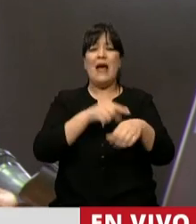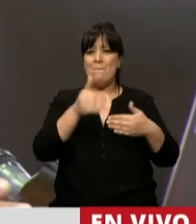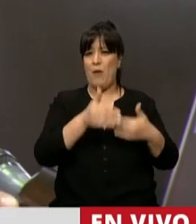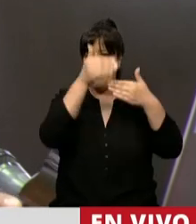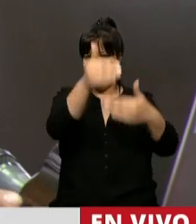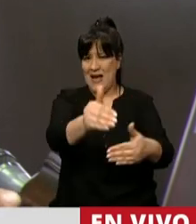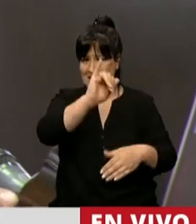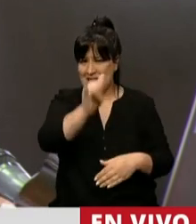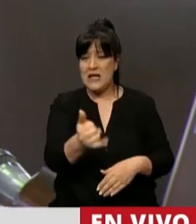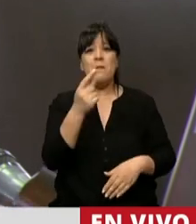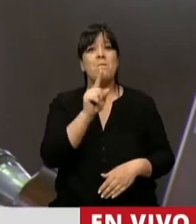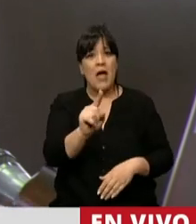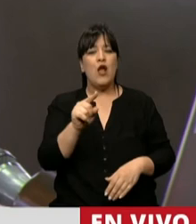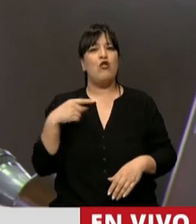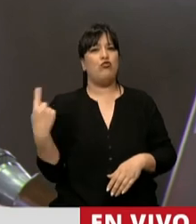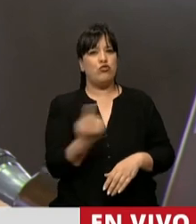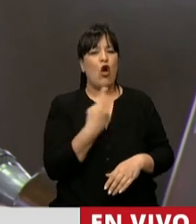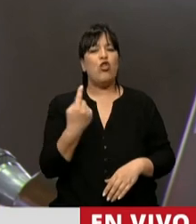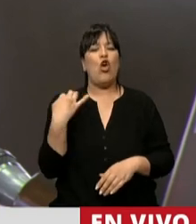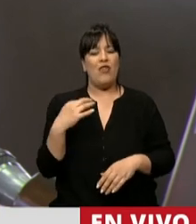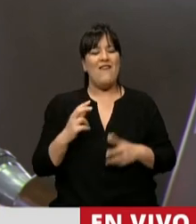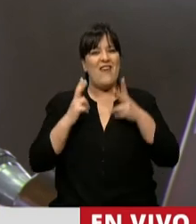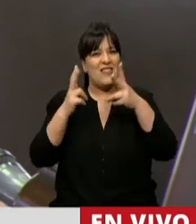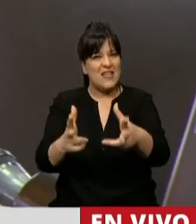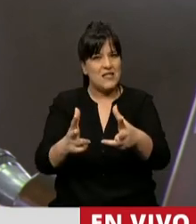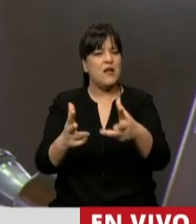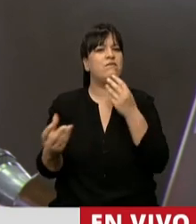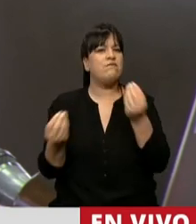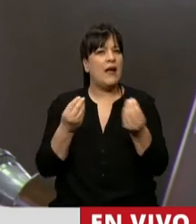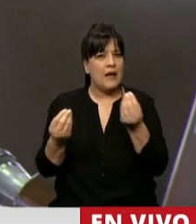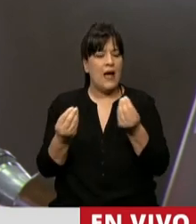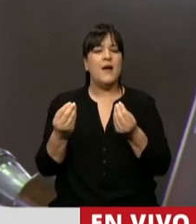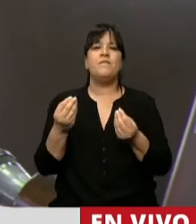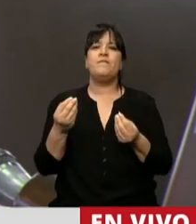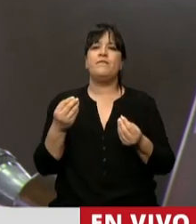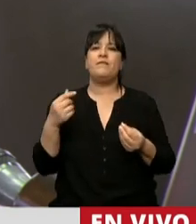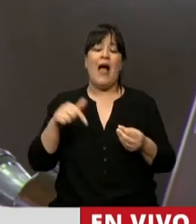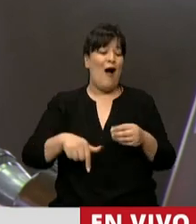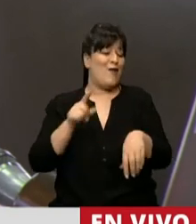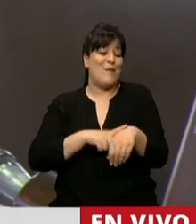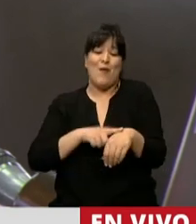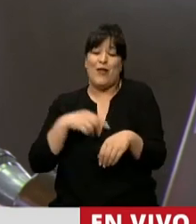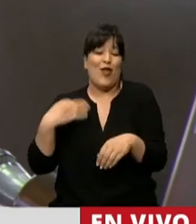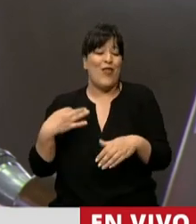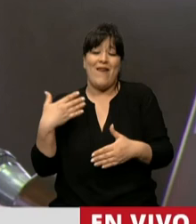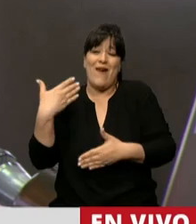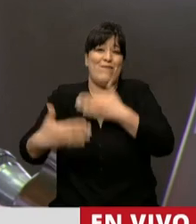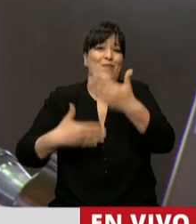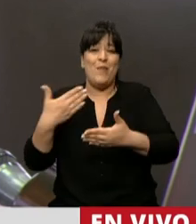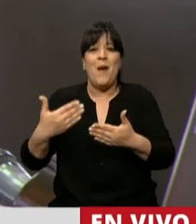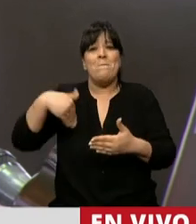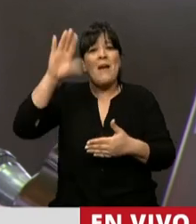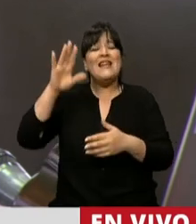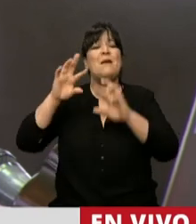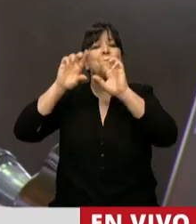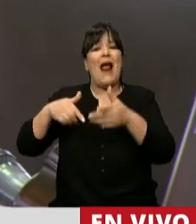pero por supuesto no dejando de poner en evidencia que tenemos que superar estas etapas y tratar de tener políticas de